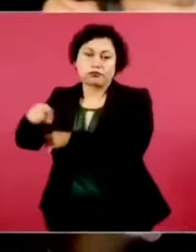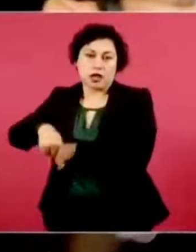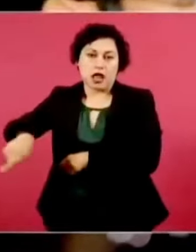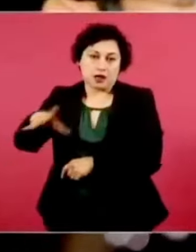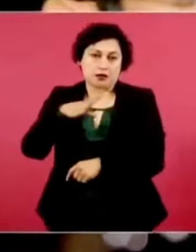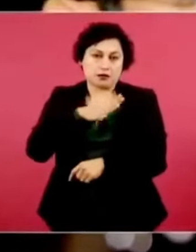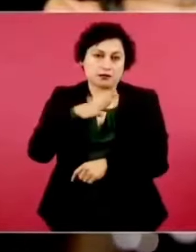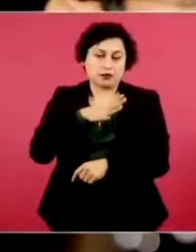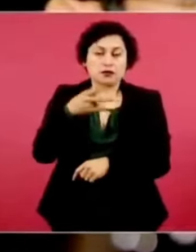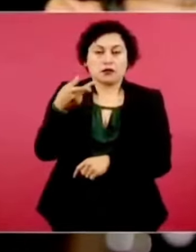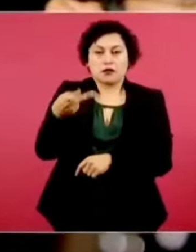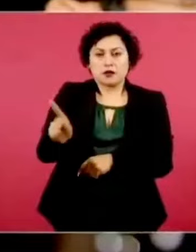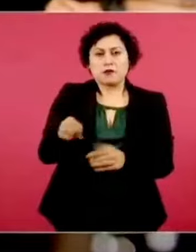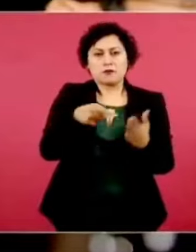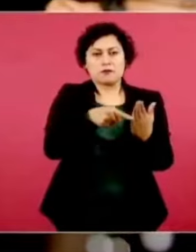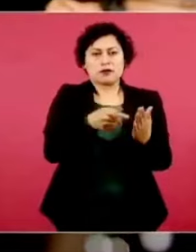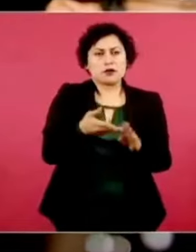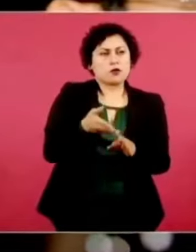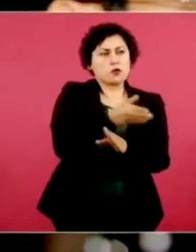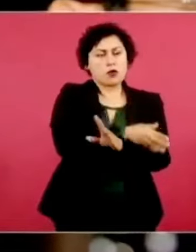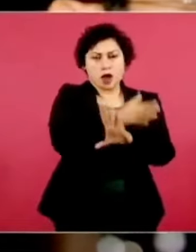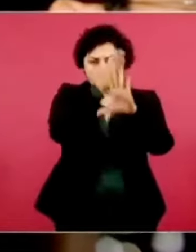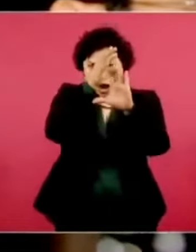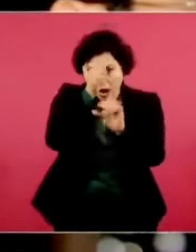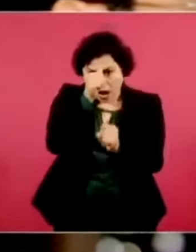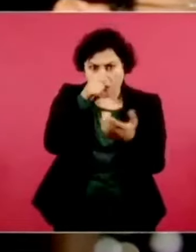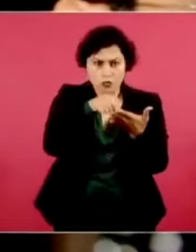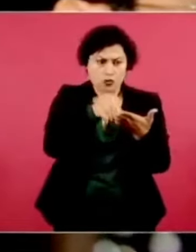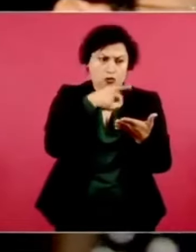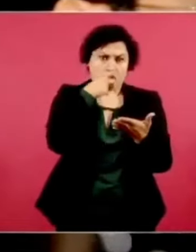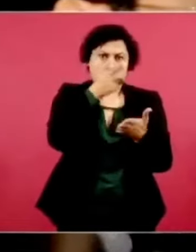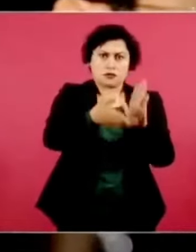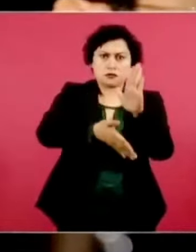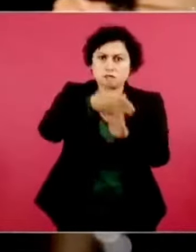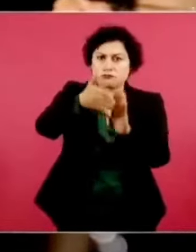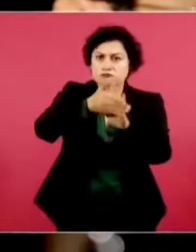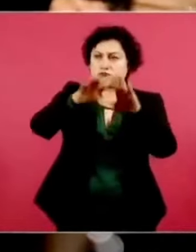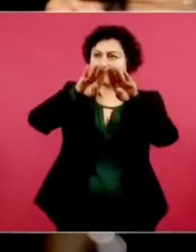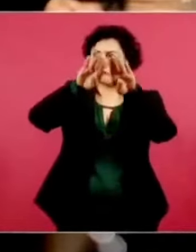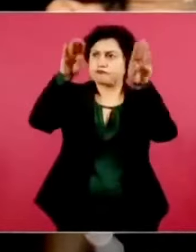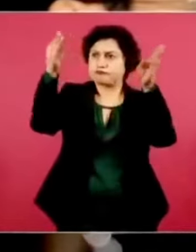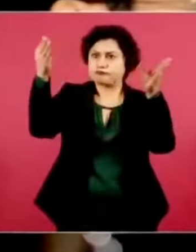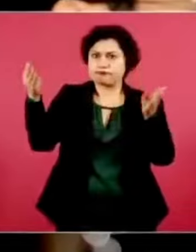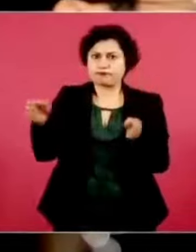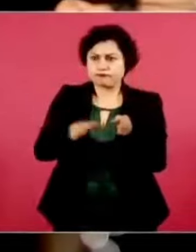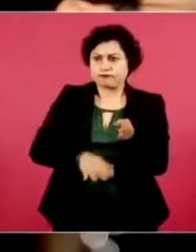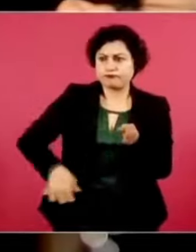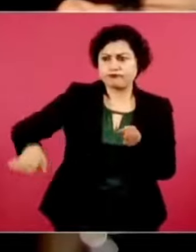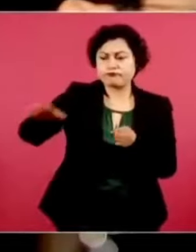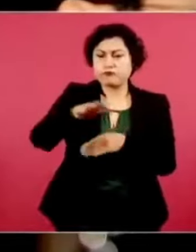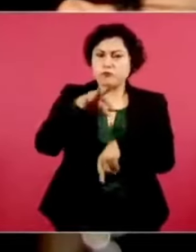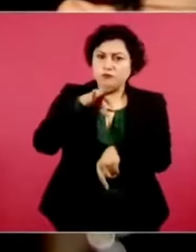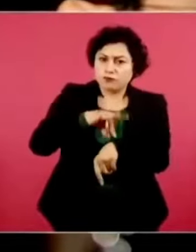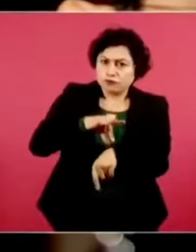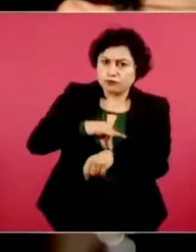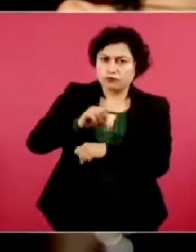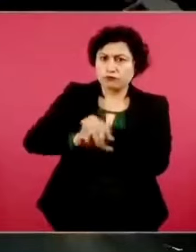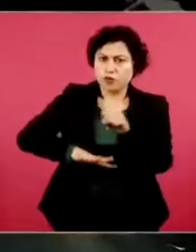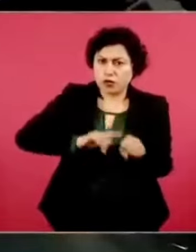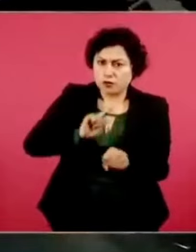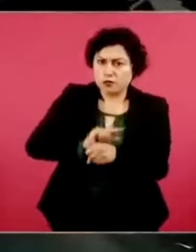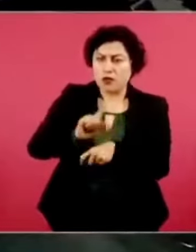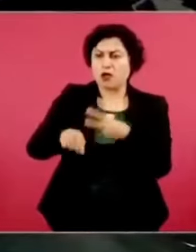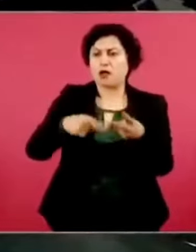documento oficial en que debía haber infraestructura hasta una cuestión para veterinaria, cuartos para entrenadores,